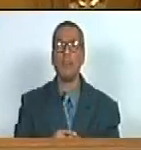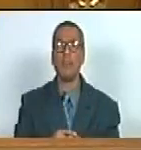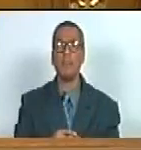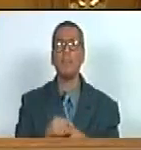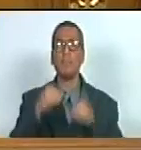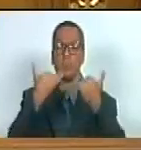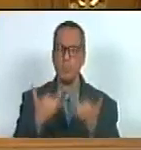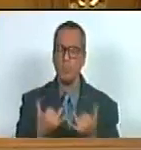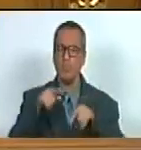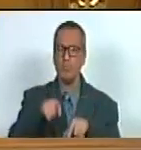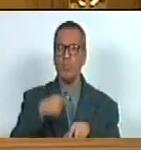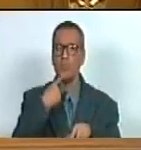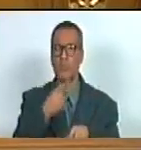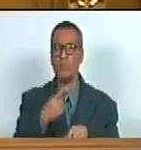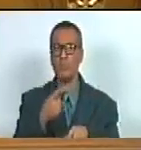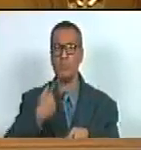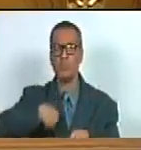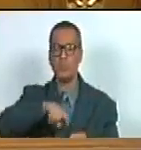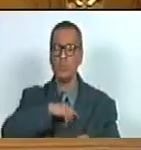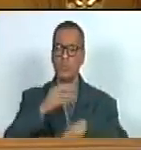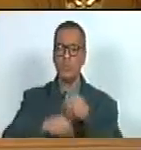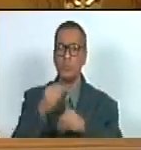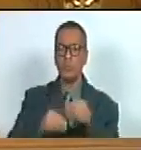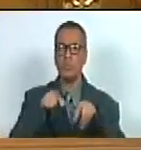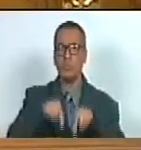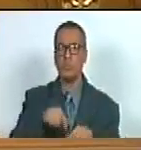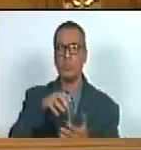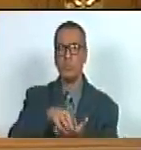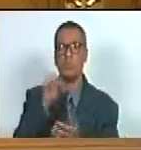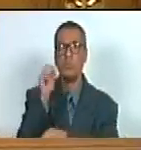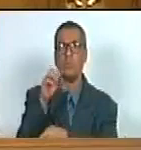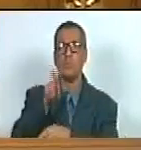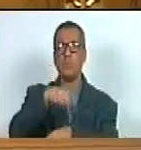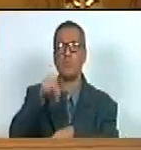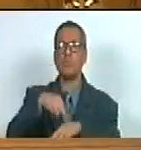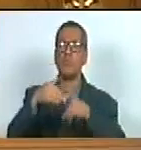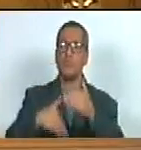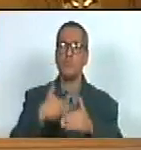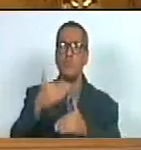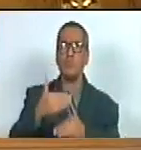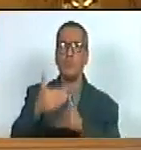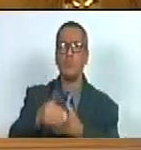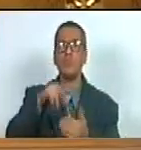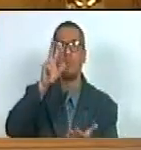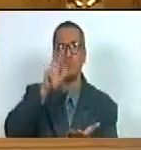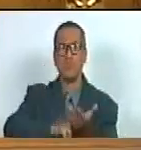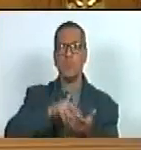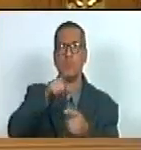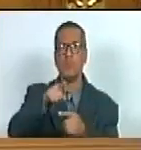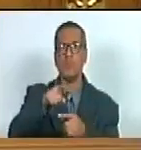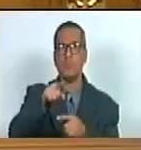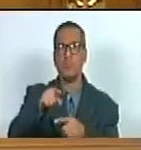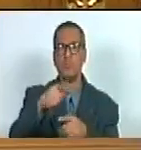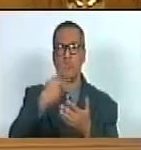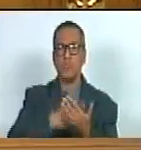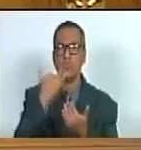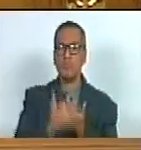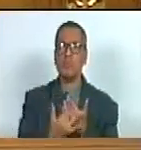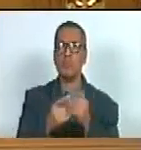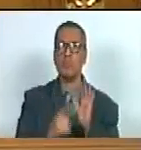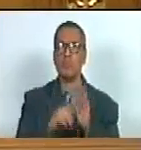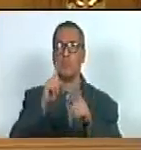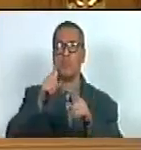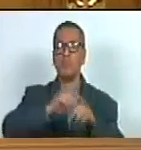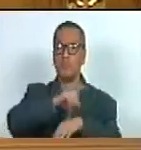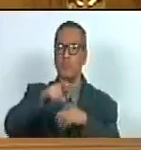voy ahora a entrar en lo que debemos hacer desde este parlamento más allá de aprobar este proyecto por